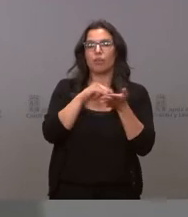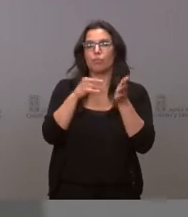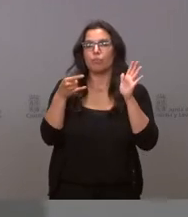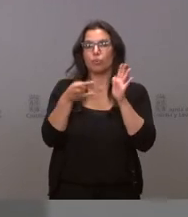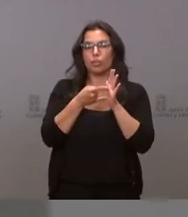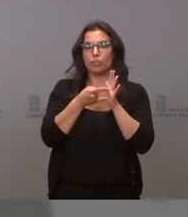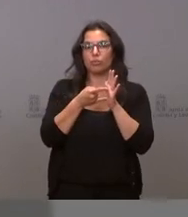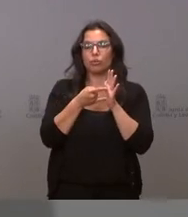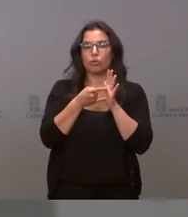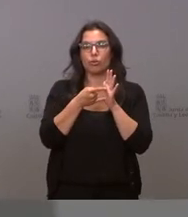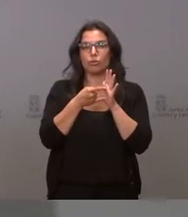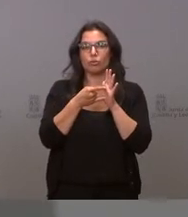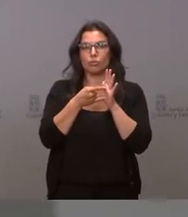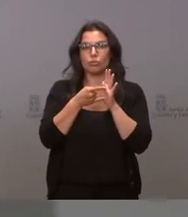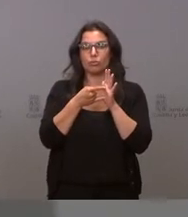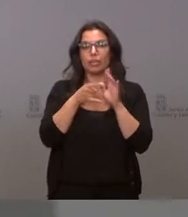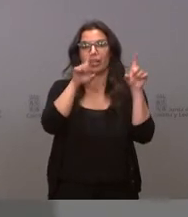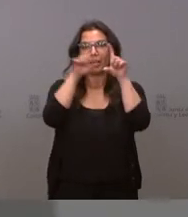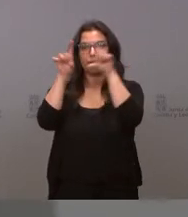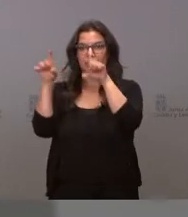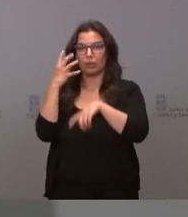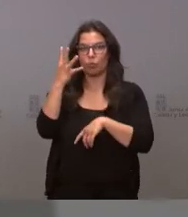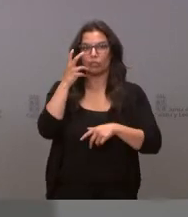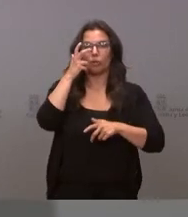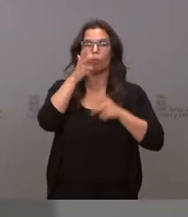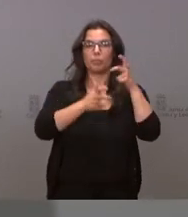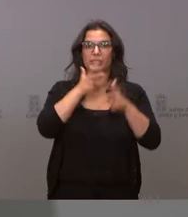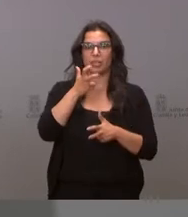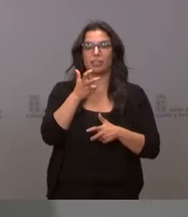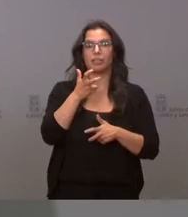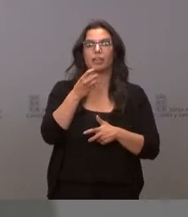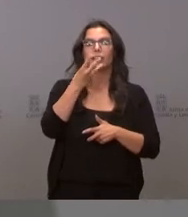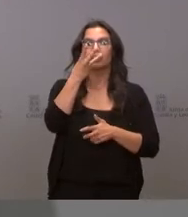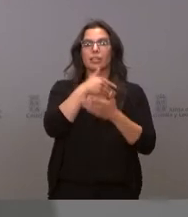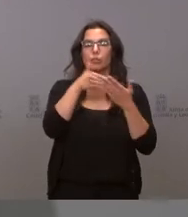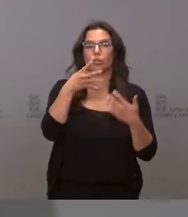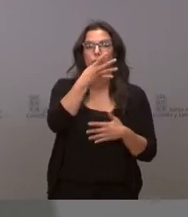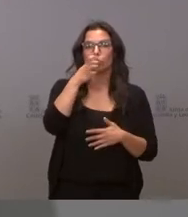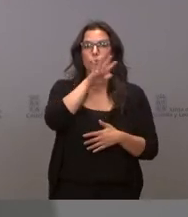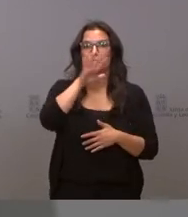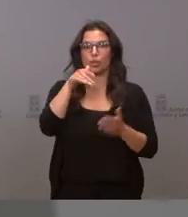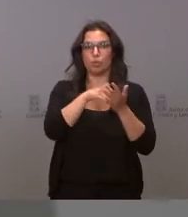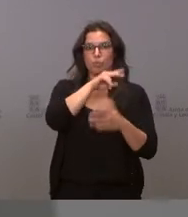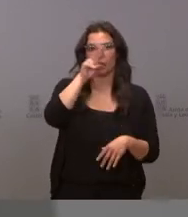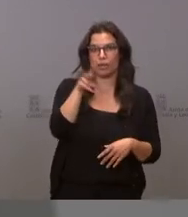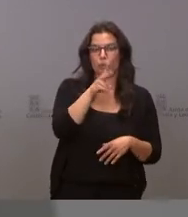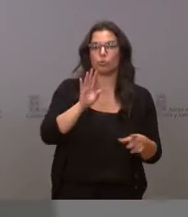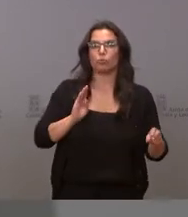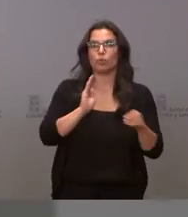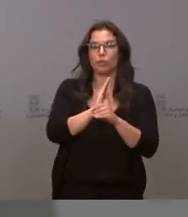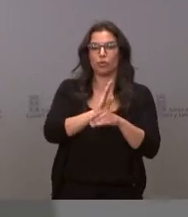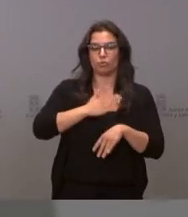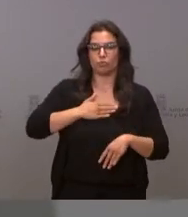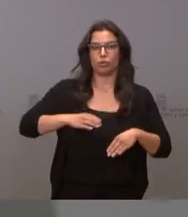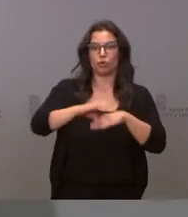de cuatro empresas, de Michelin, 3.455.000 euros, con una subvención por parte de la